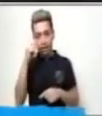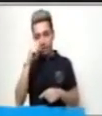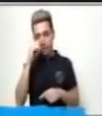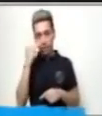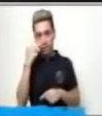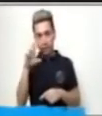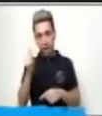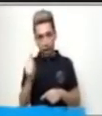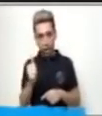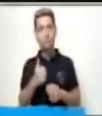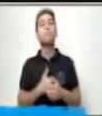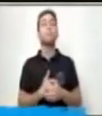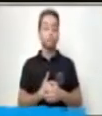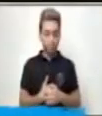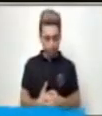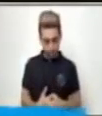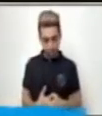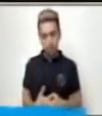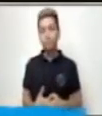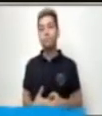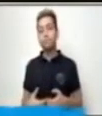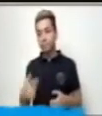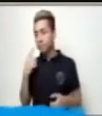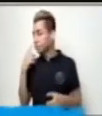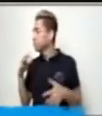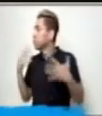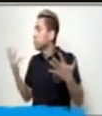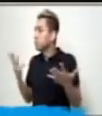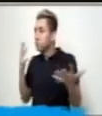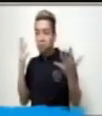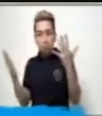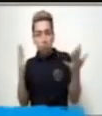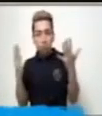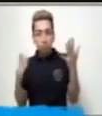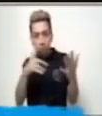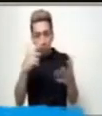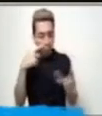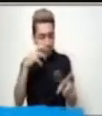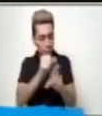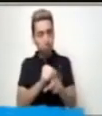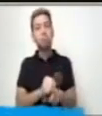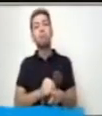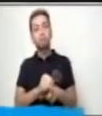Ahora comparemos. ¿Qué características pudiste identificar?